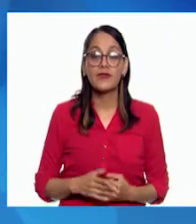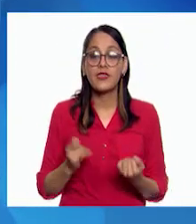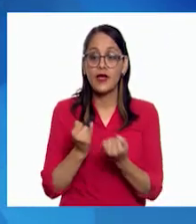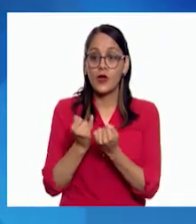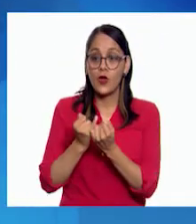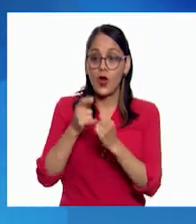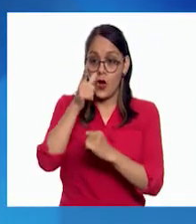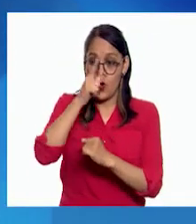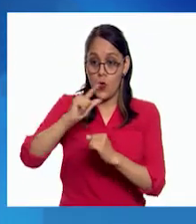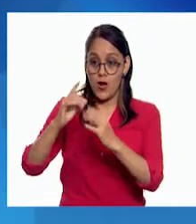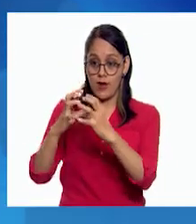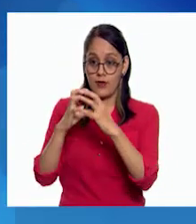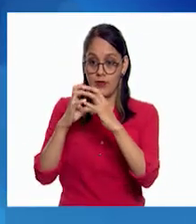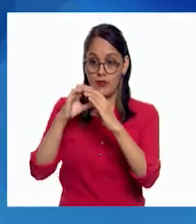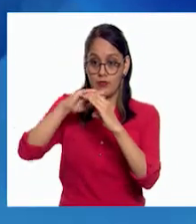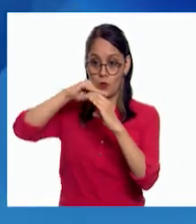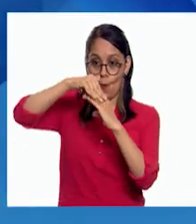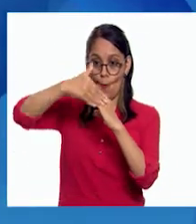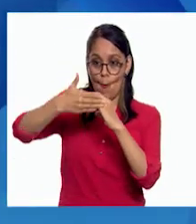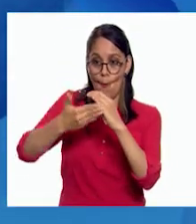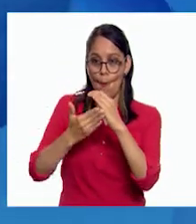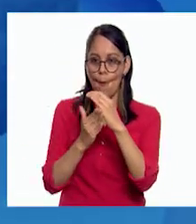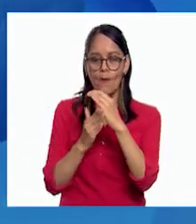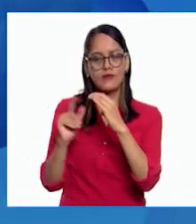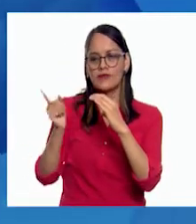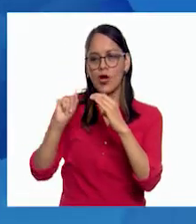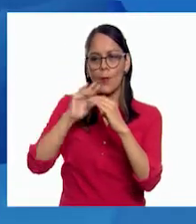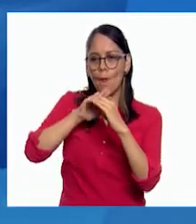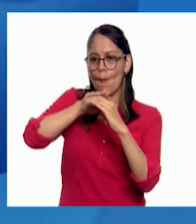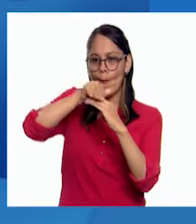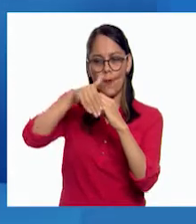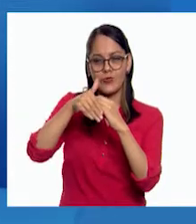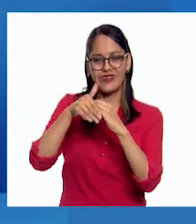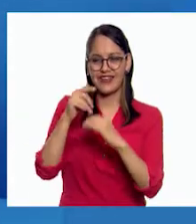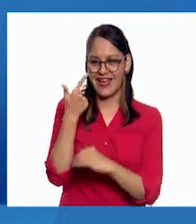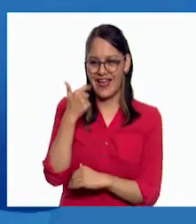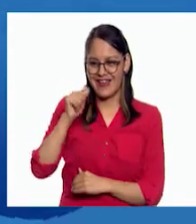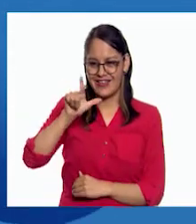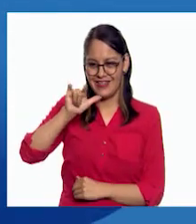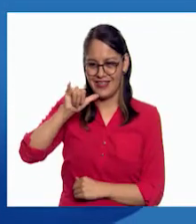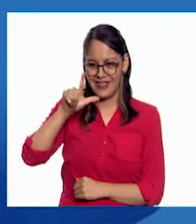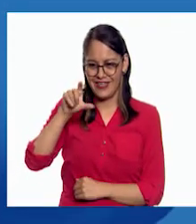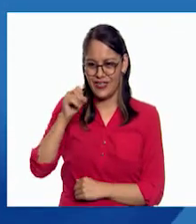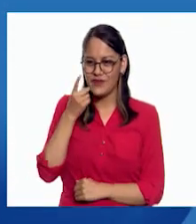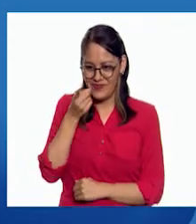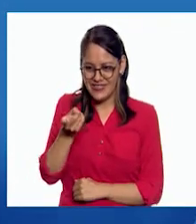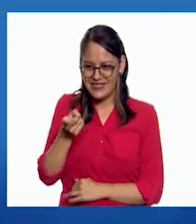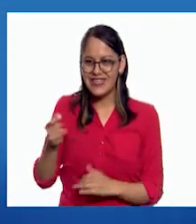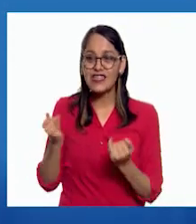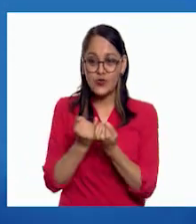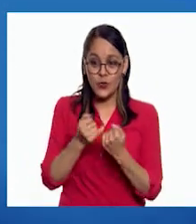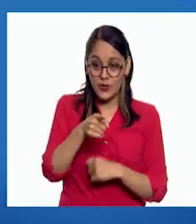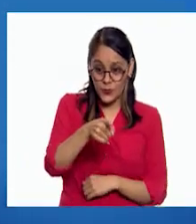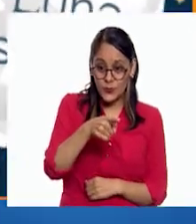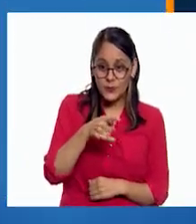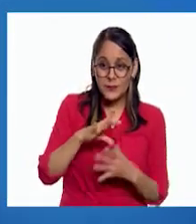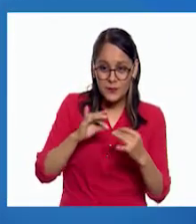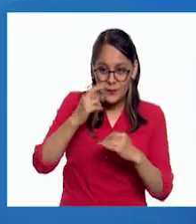superficie de la luna no es lisa, como nos platicó Galileo Galilei o como nos platicaste cuando tuviste tu experiencia de ver la luna.